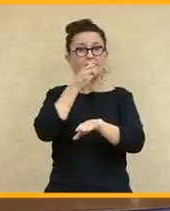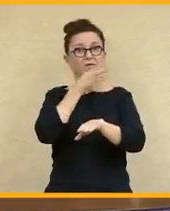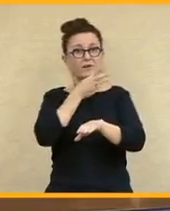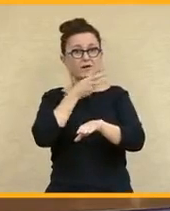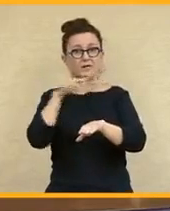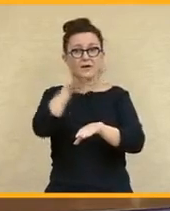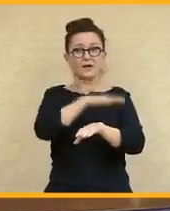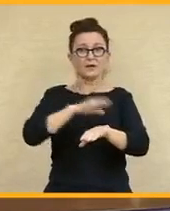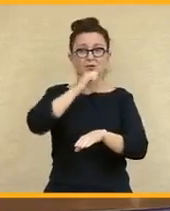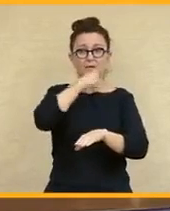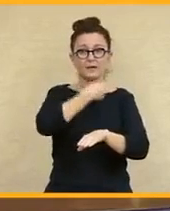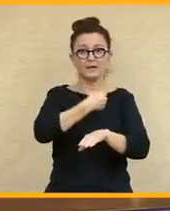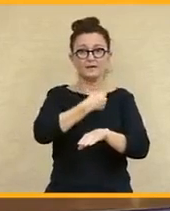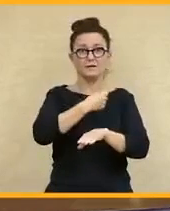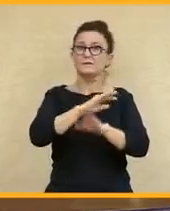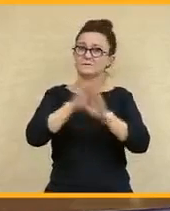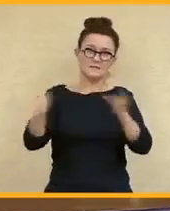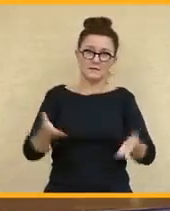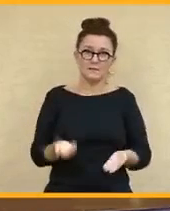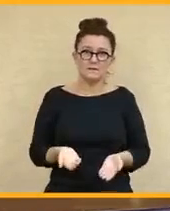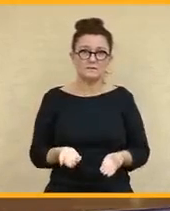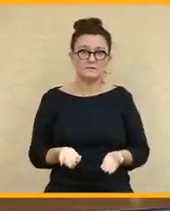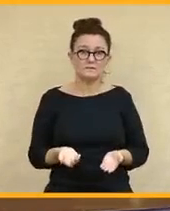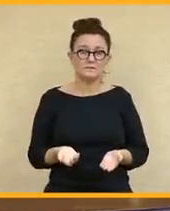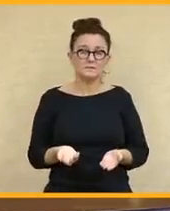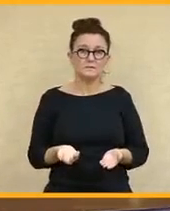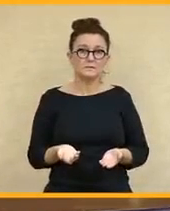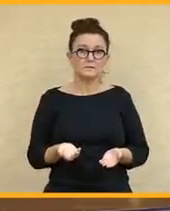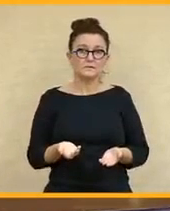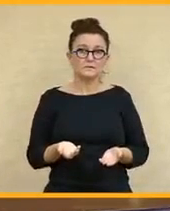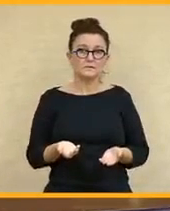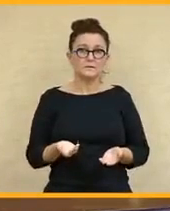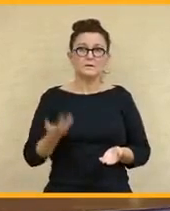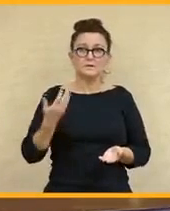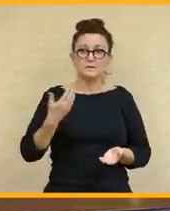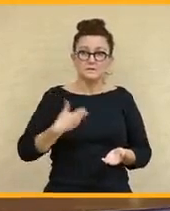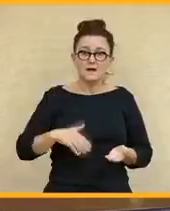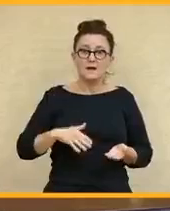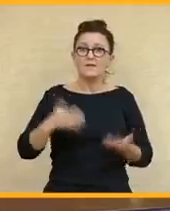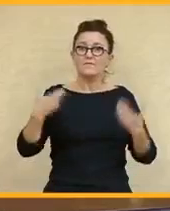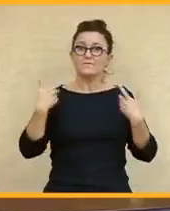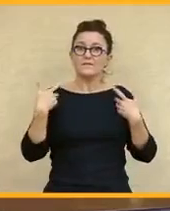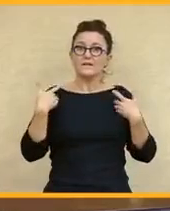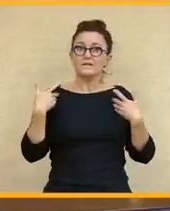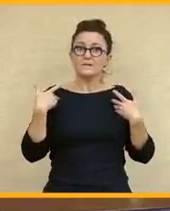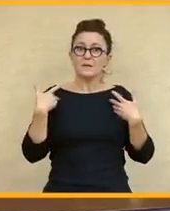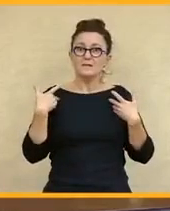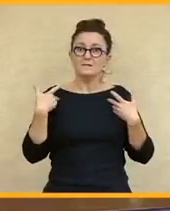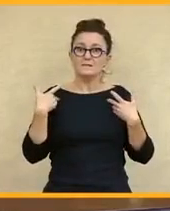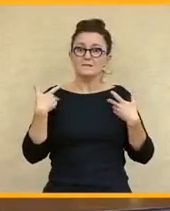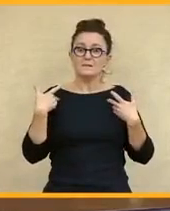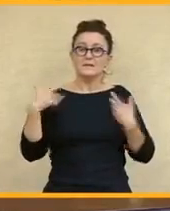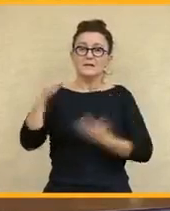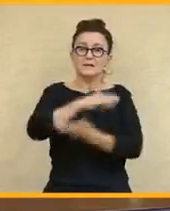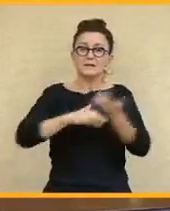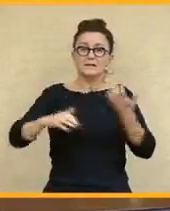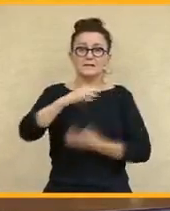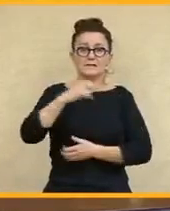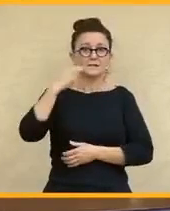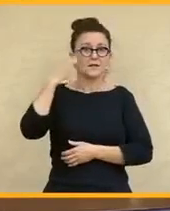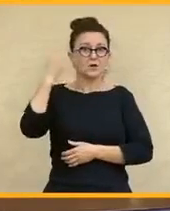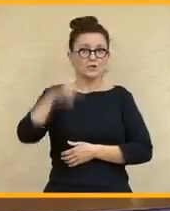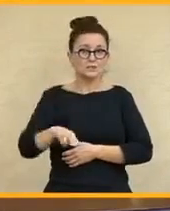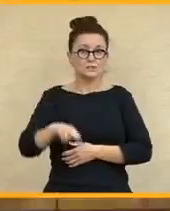Ya está bien. Dejen de utilizar a las víctimas del terrorismo, que son de todos, para atacar al gobierno de